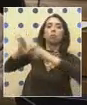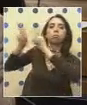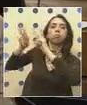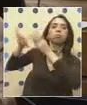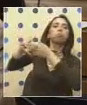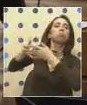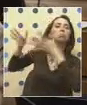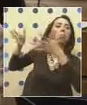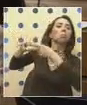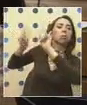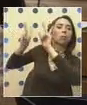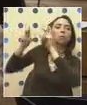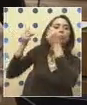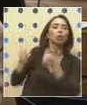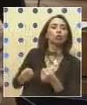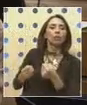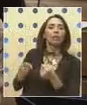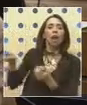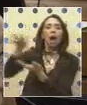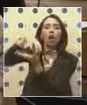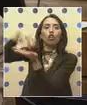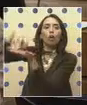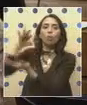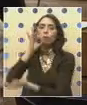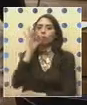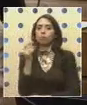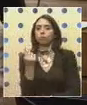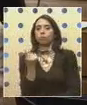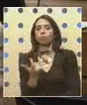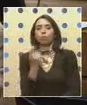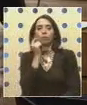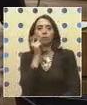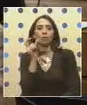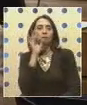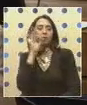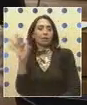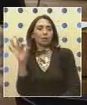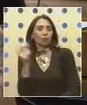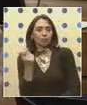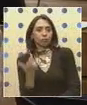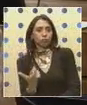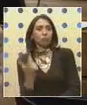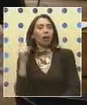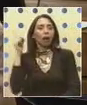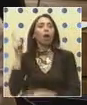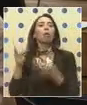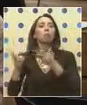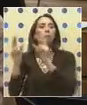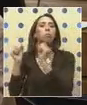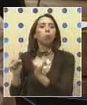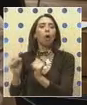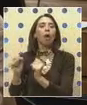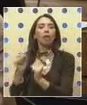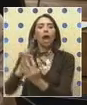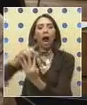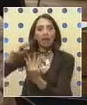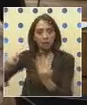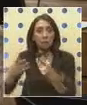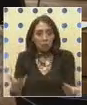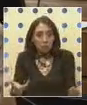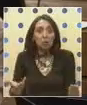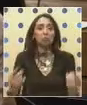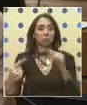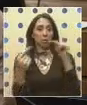posibilidad que en aquellas comunas más acomodadas puedan tener efectivamente alternativas. Hagamos el debate.